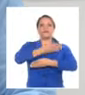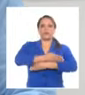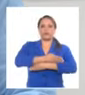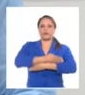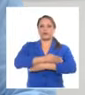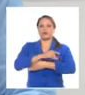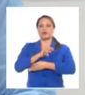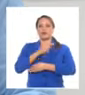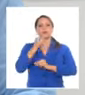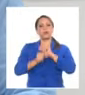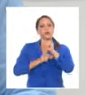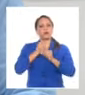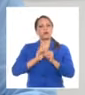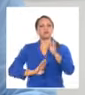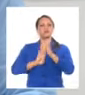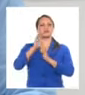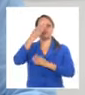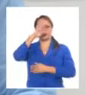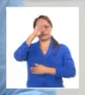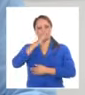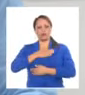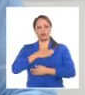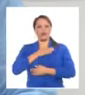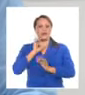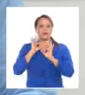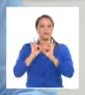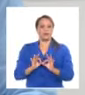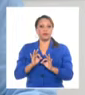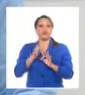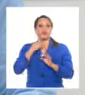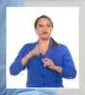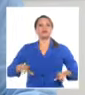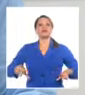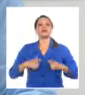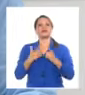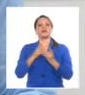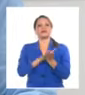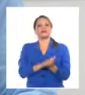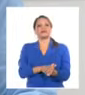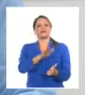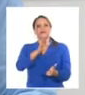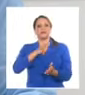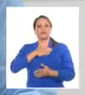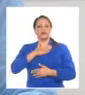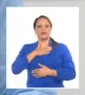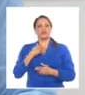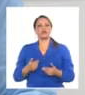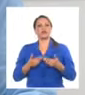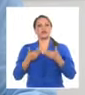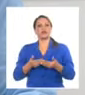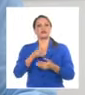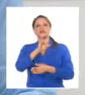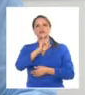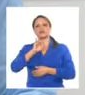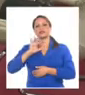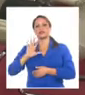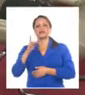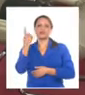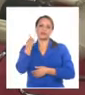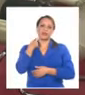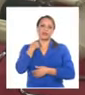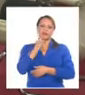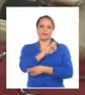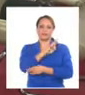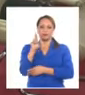desarrollando nuestro país. Ese será nuestro mayor compromiso y el mejor homenaje a estos 65 años de revolución.